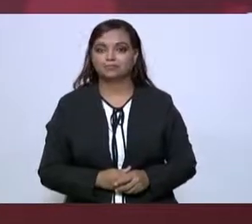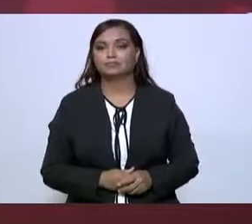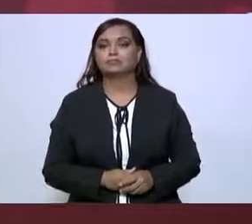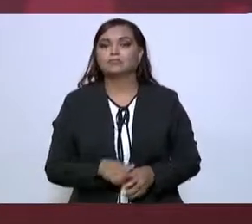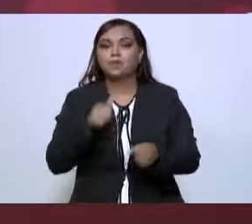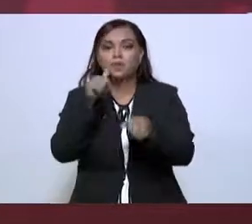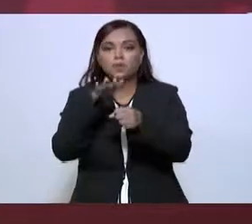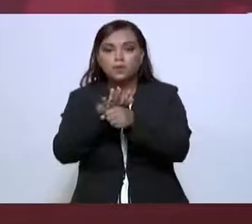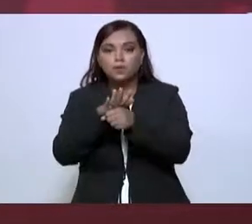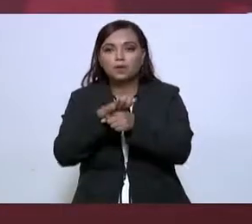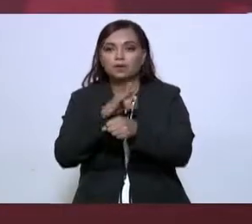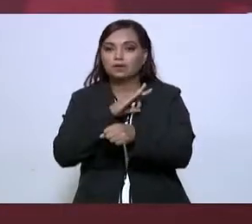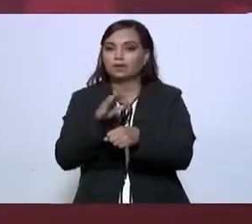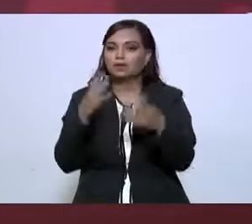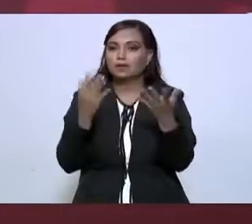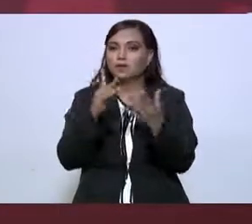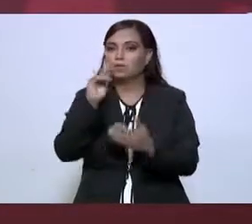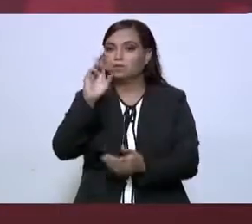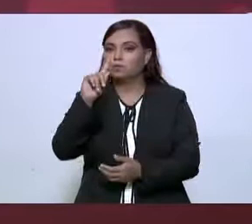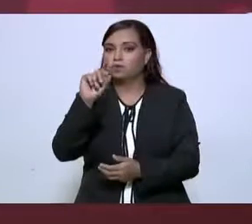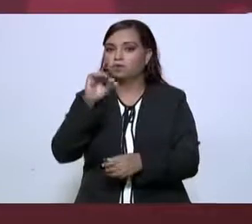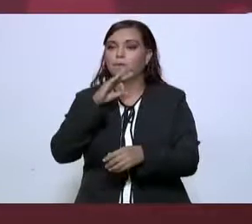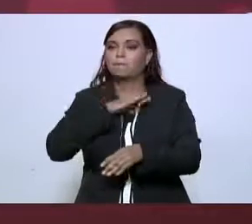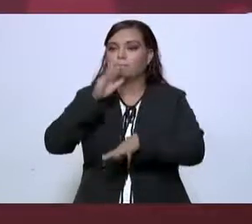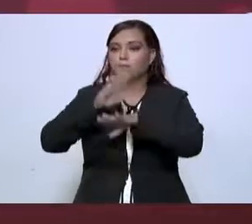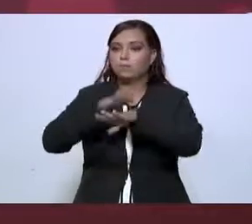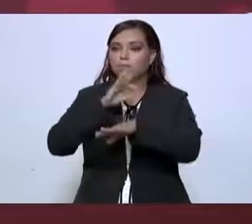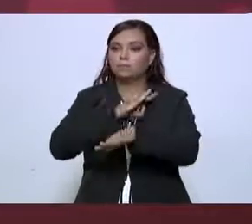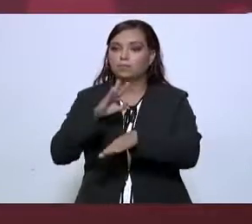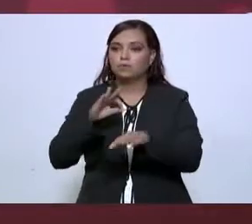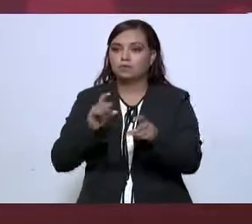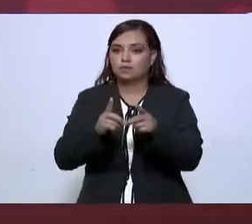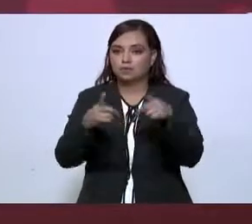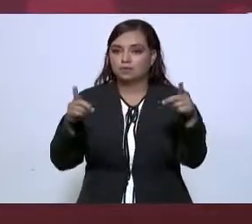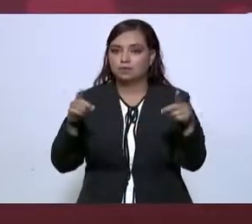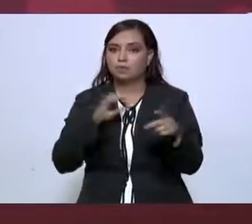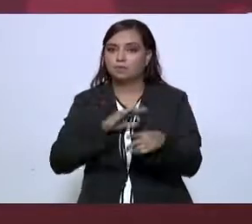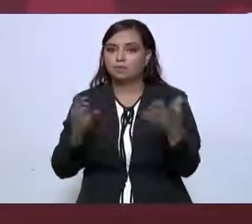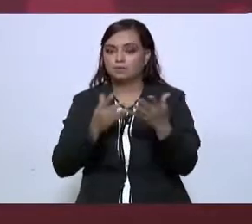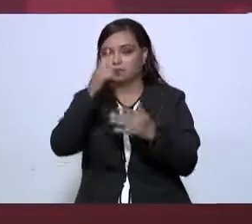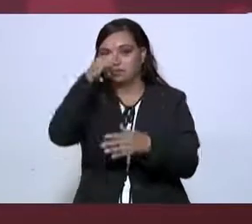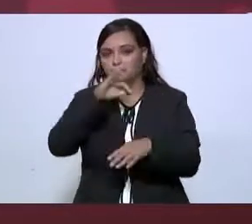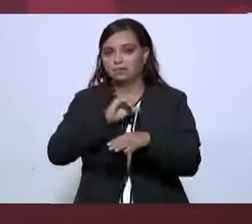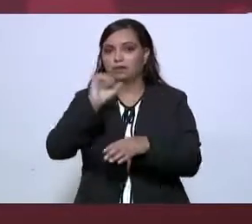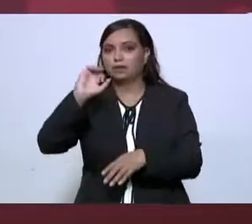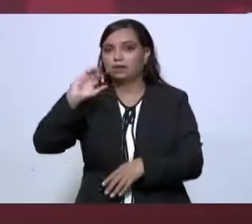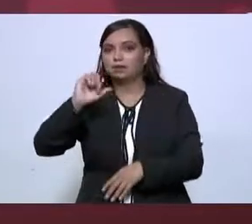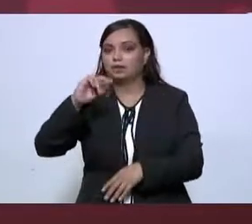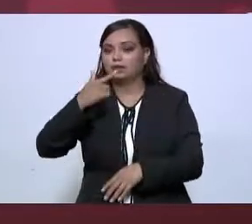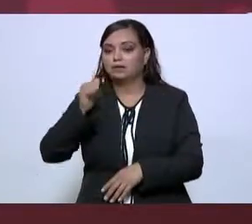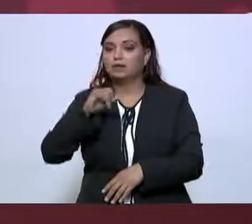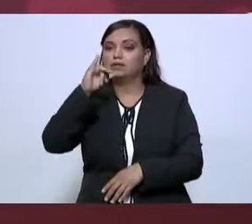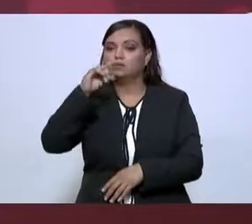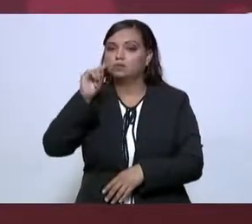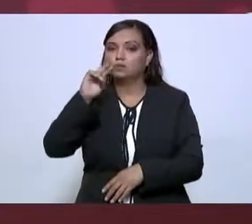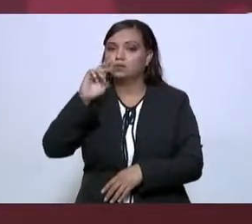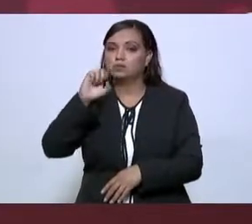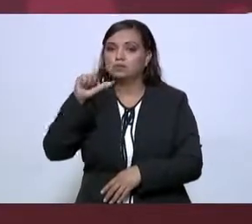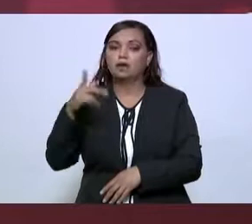¿Cuál es la vocación de este puerto? ¿Qué tanto se puede desarrollar? Puede ser para carga industrial petrolera,